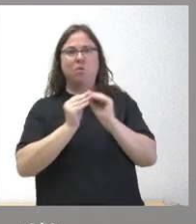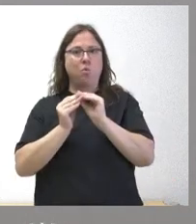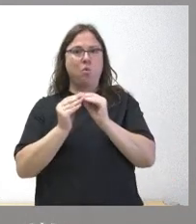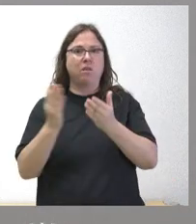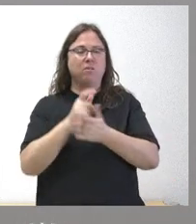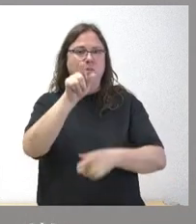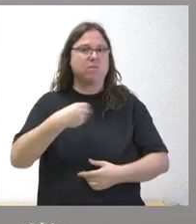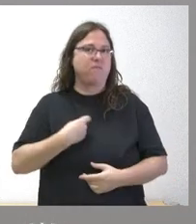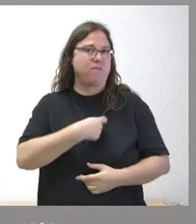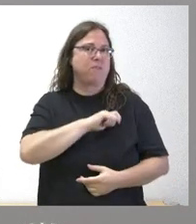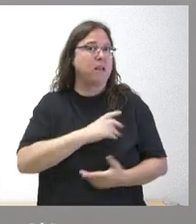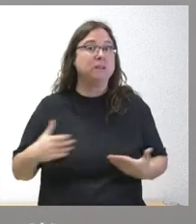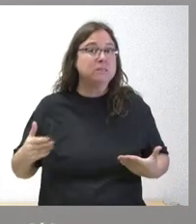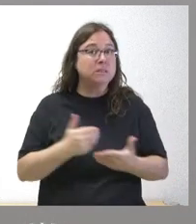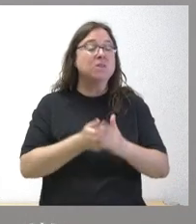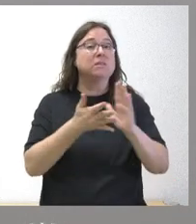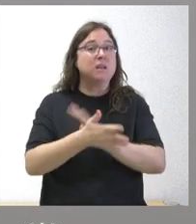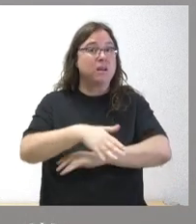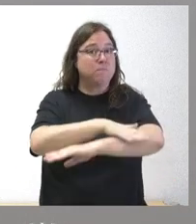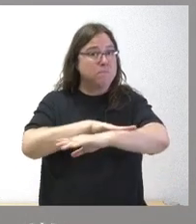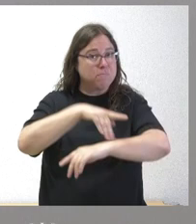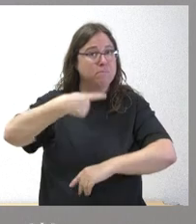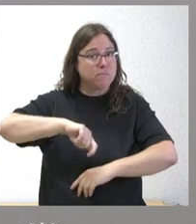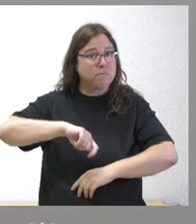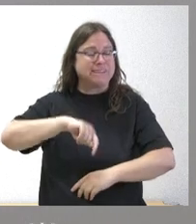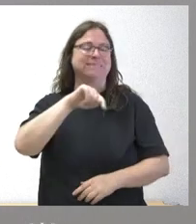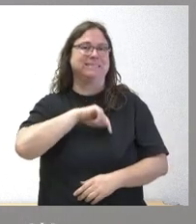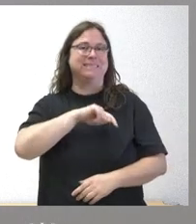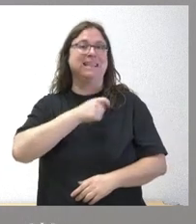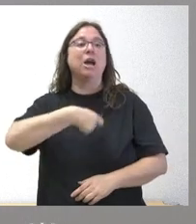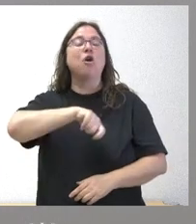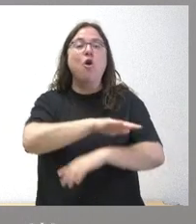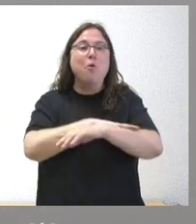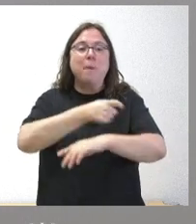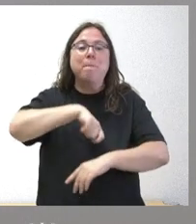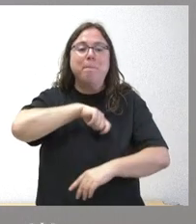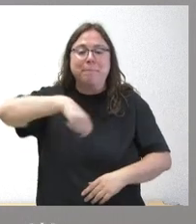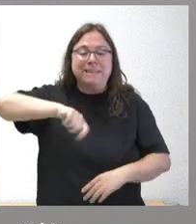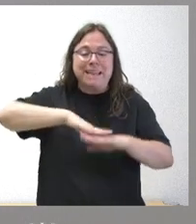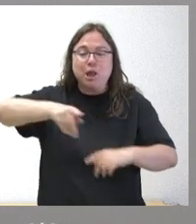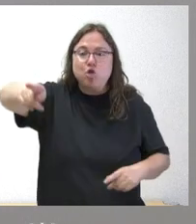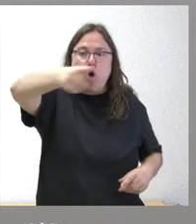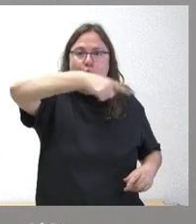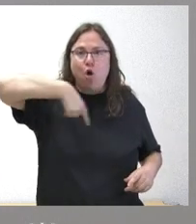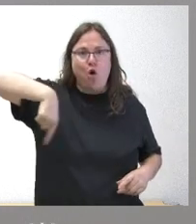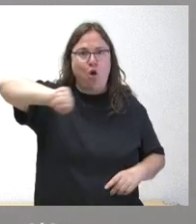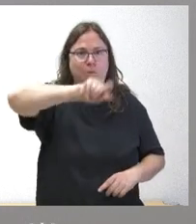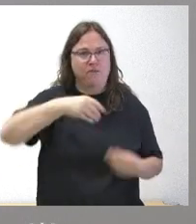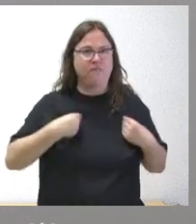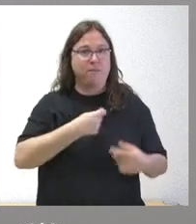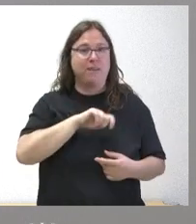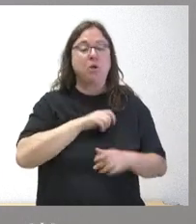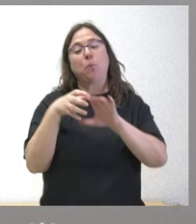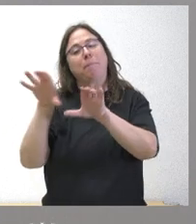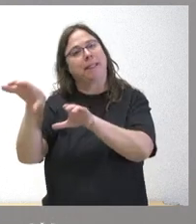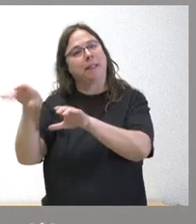y por tanto que el presidente del gobierno se sienta el presidente de todos los españoles no solo sea el presidente de una parte de